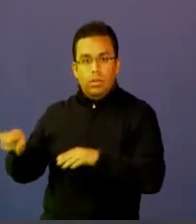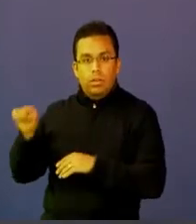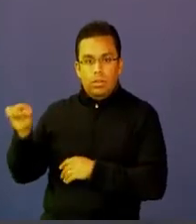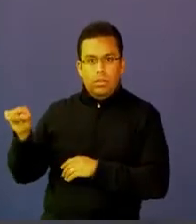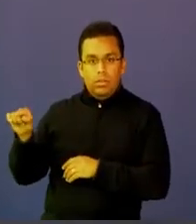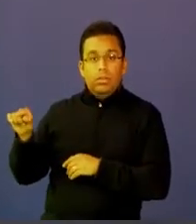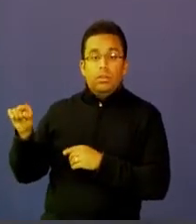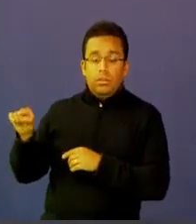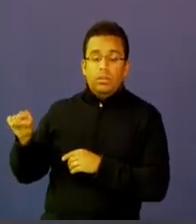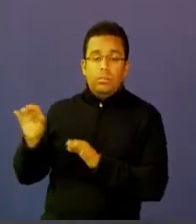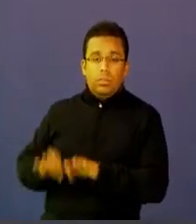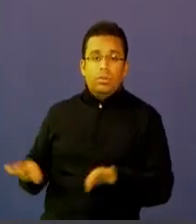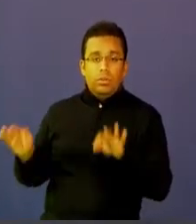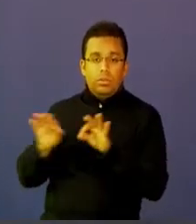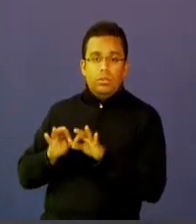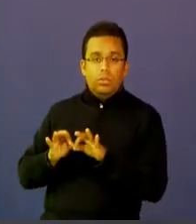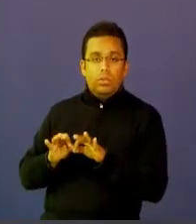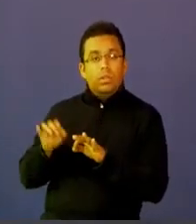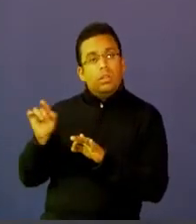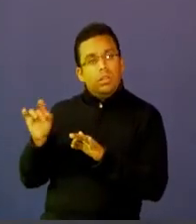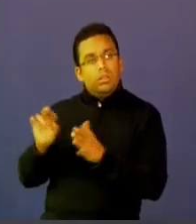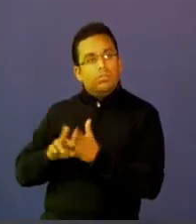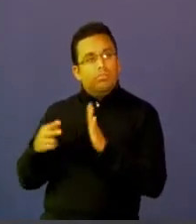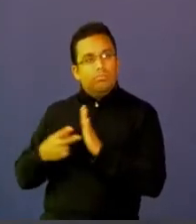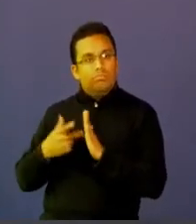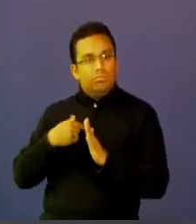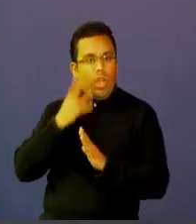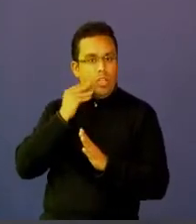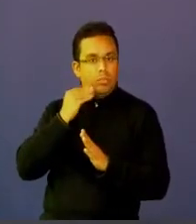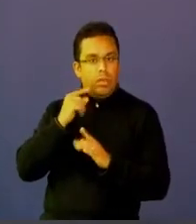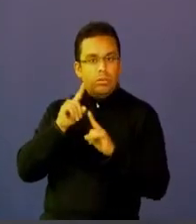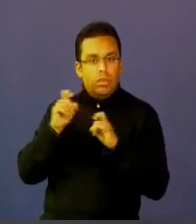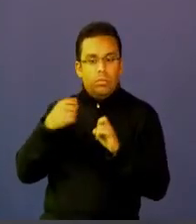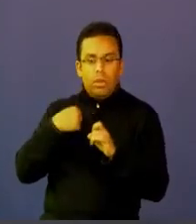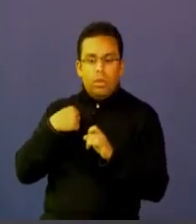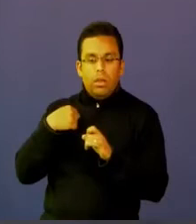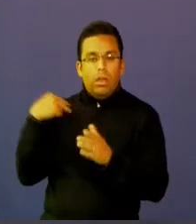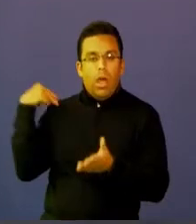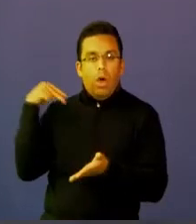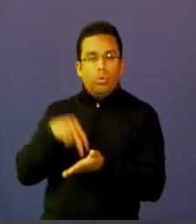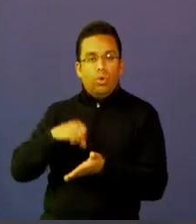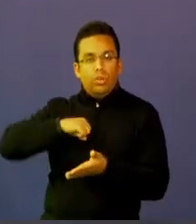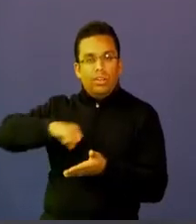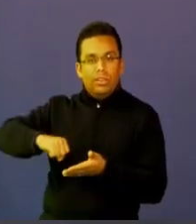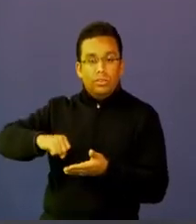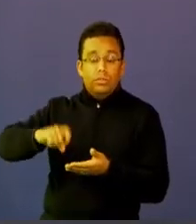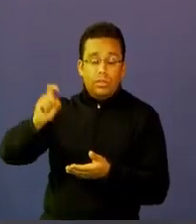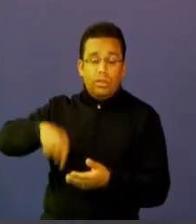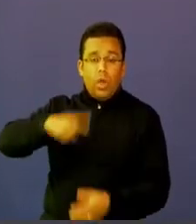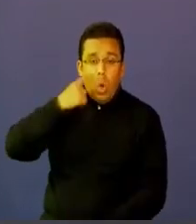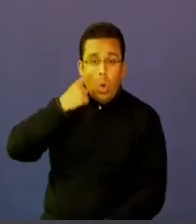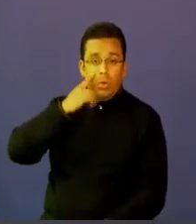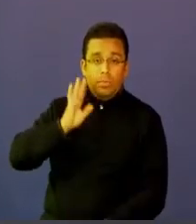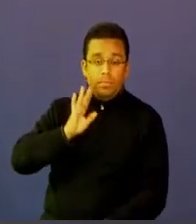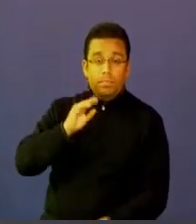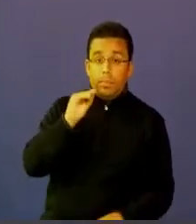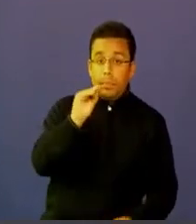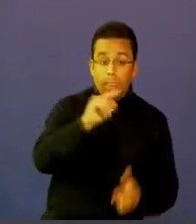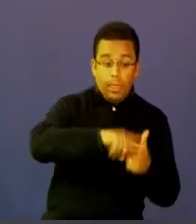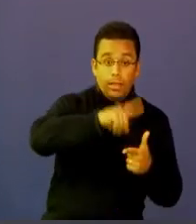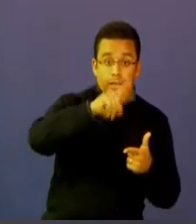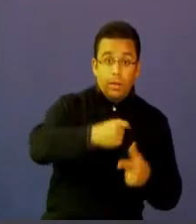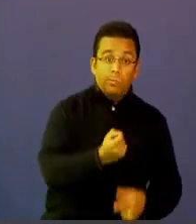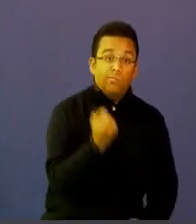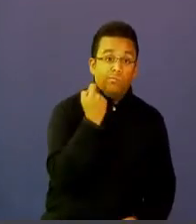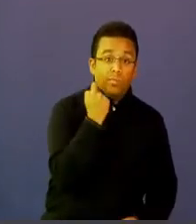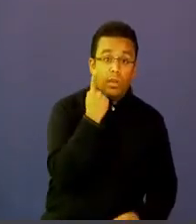aprender también y volvernos expertos en temas de derechos de autor. Una estadística importante las universidades colombianas hace un